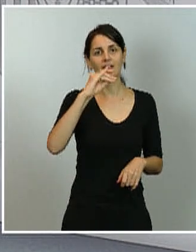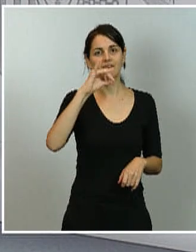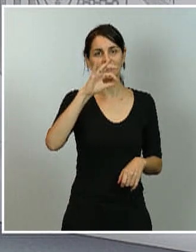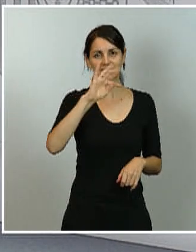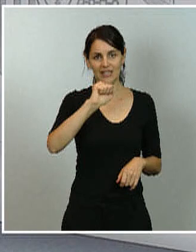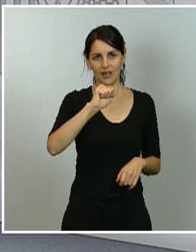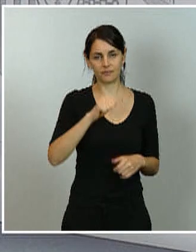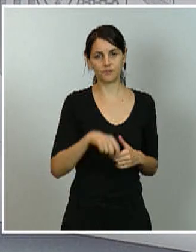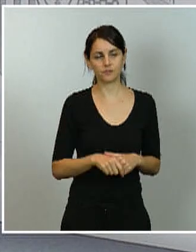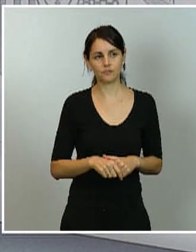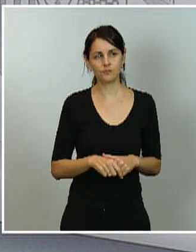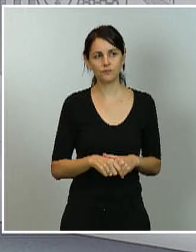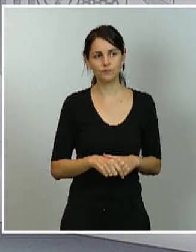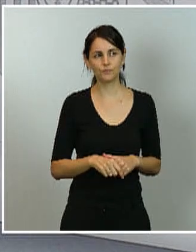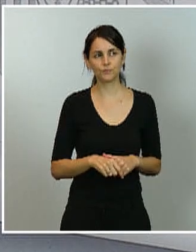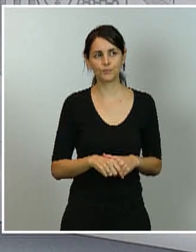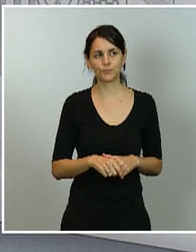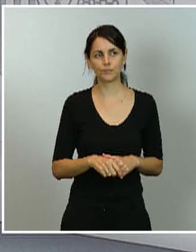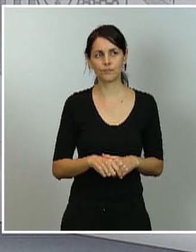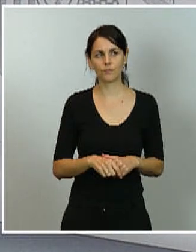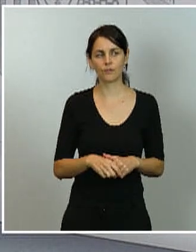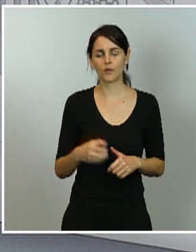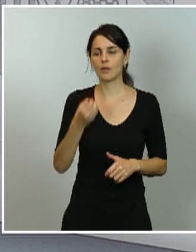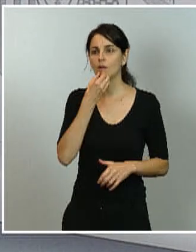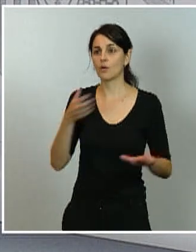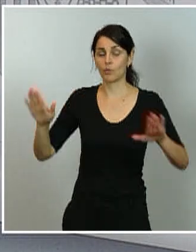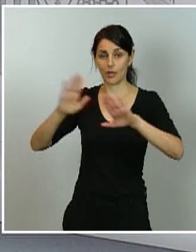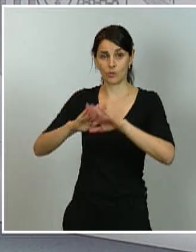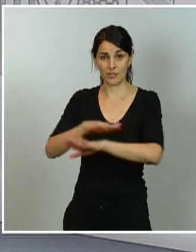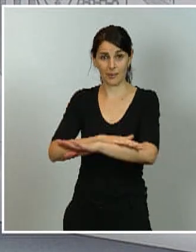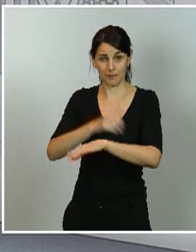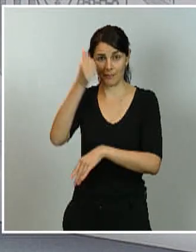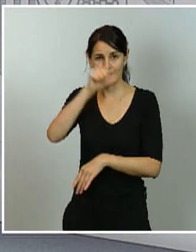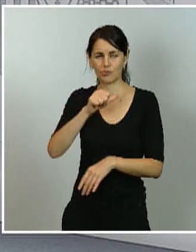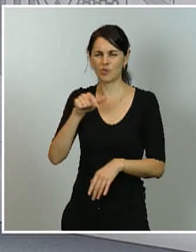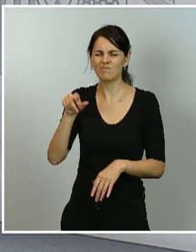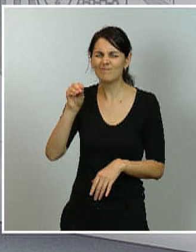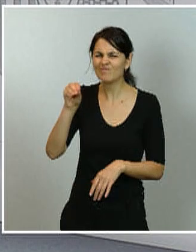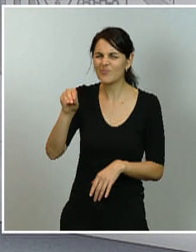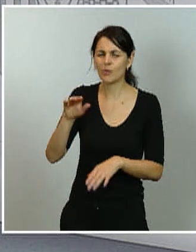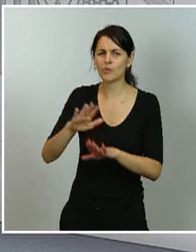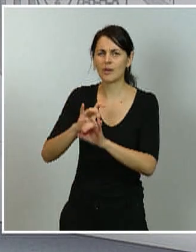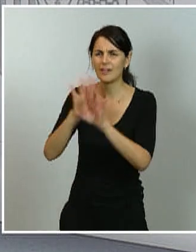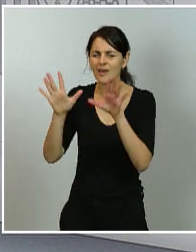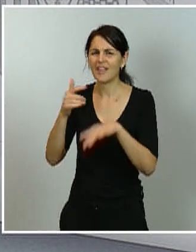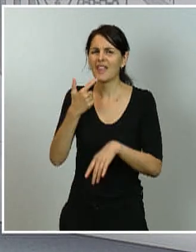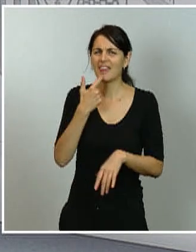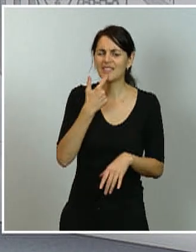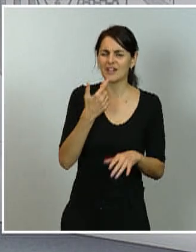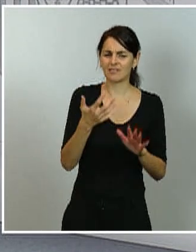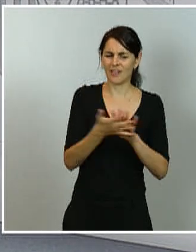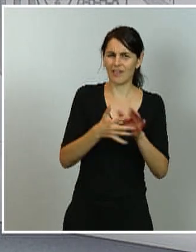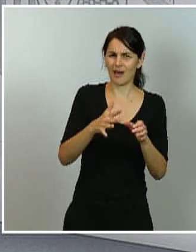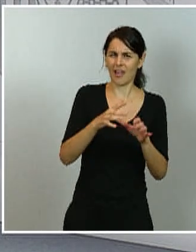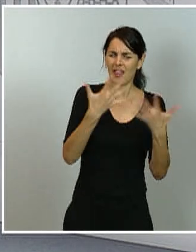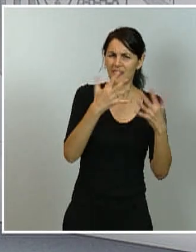Buenas noches, ministro. En primer lugar, una aclaración. Se refería a la positividad mayor del 10% a nivel de municipios o a nivel de comunidades